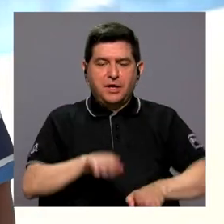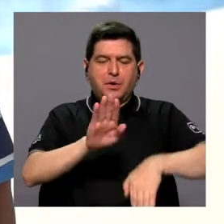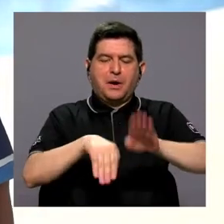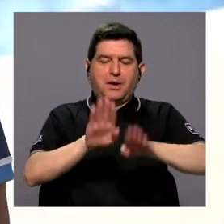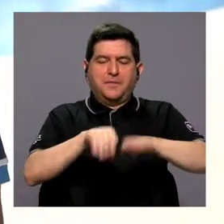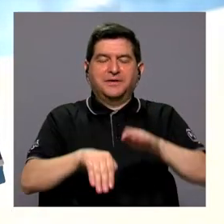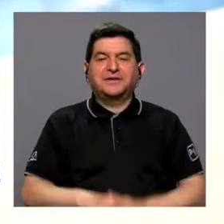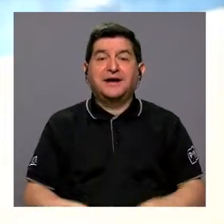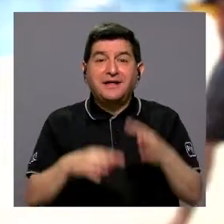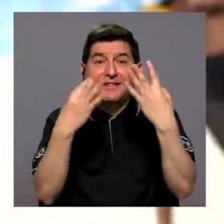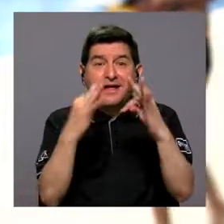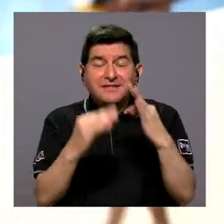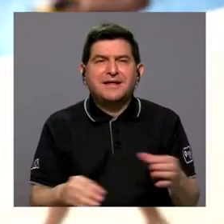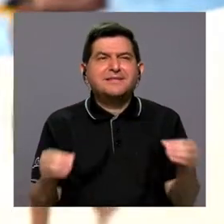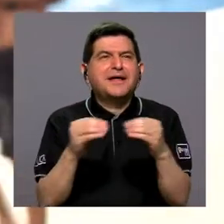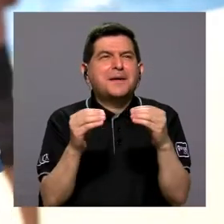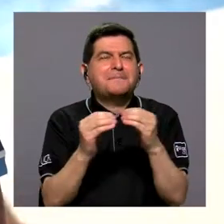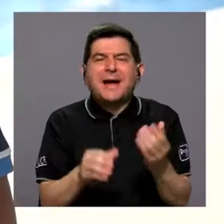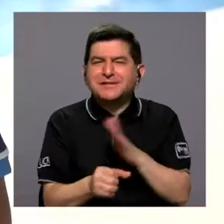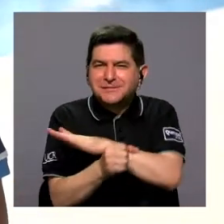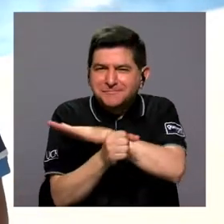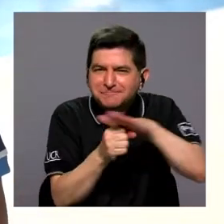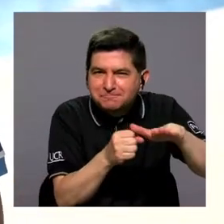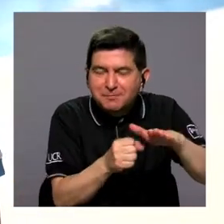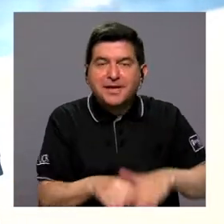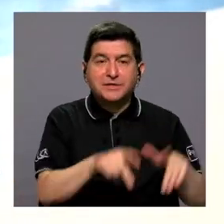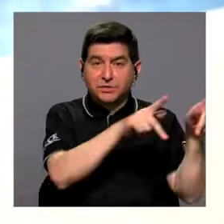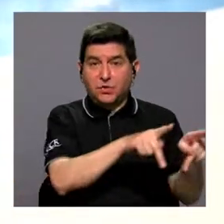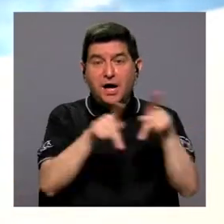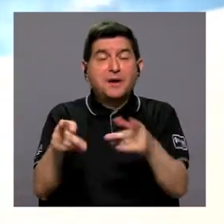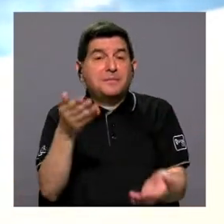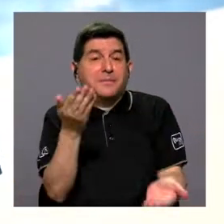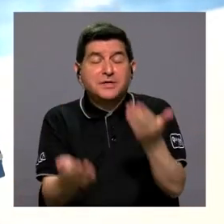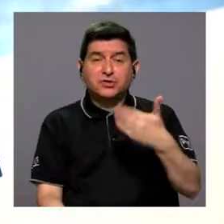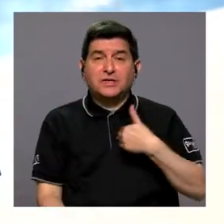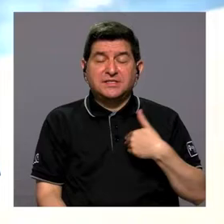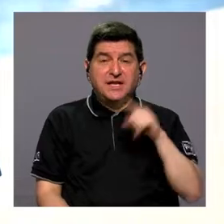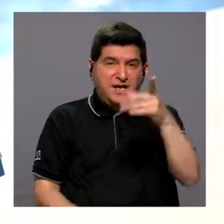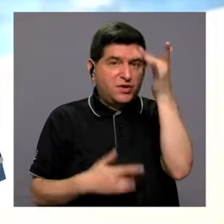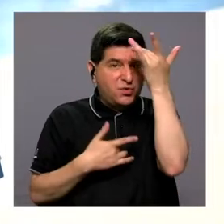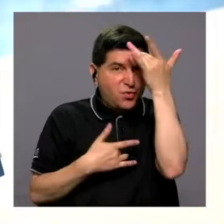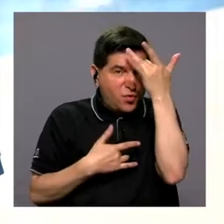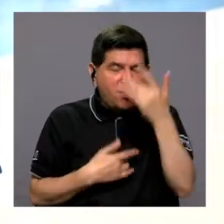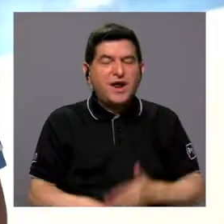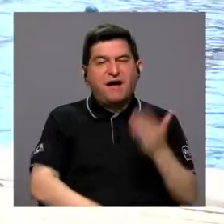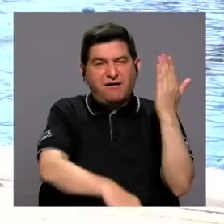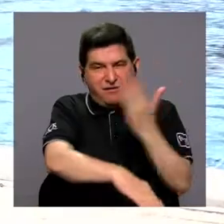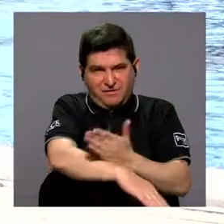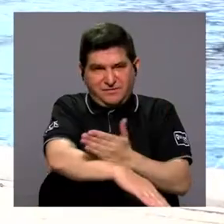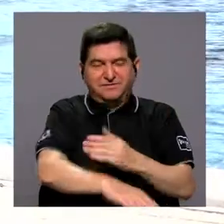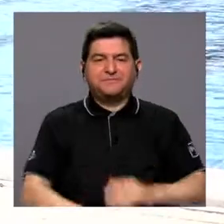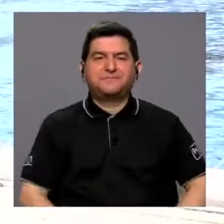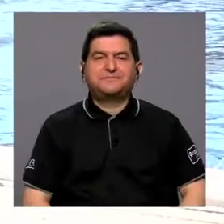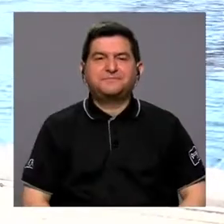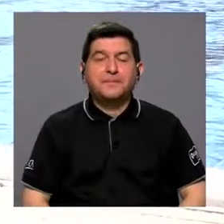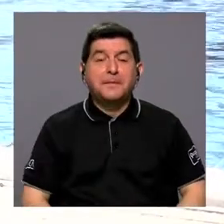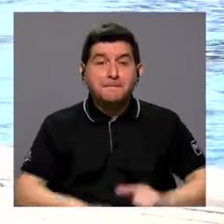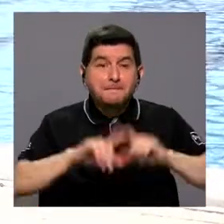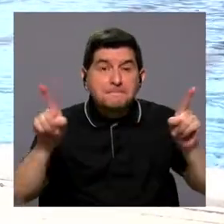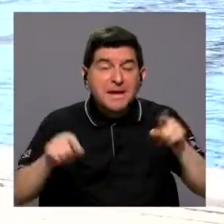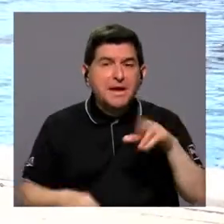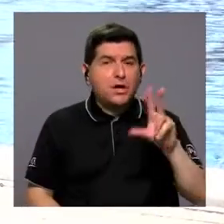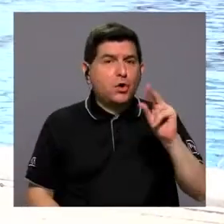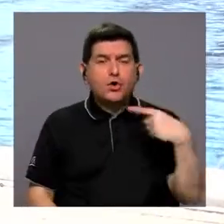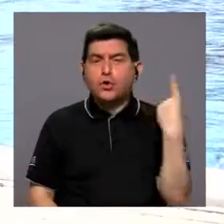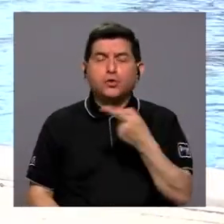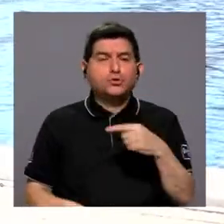Entonces, lo que buscamos es como algo más integral hacia personas que tal vez tienen alguna patología, una lesión. Pero este